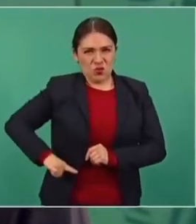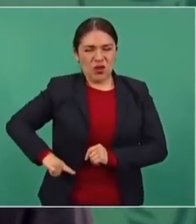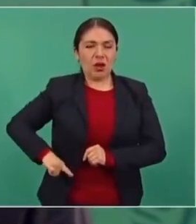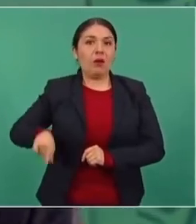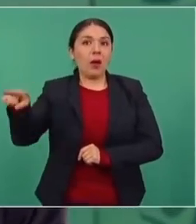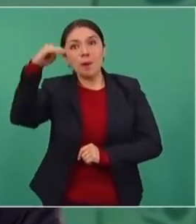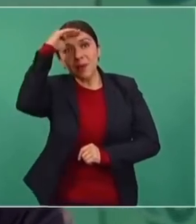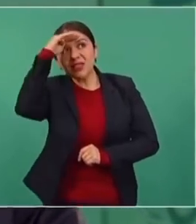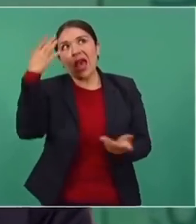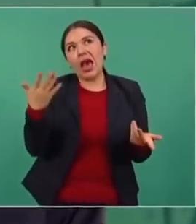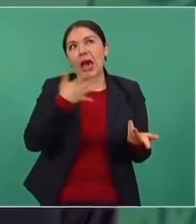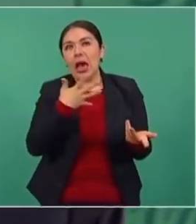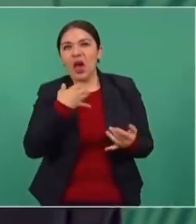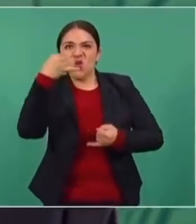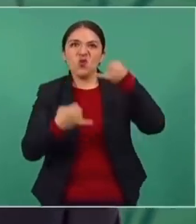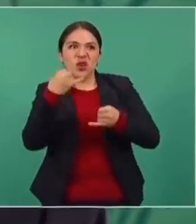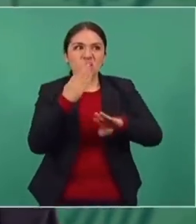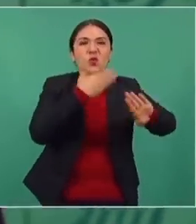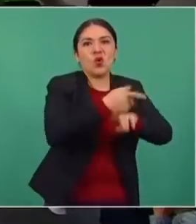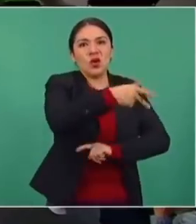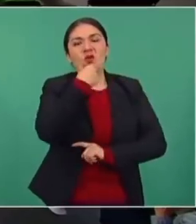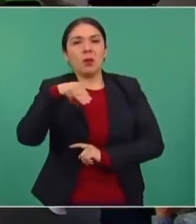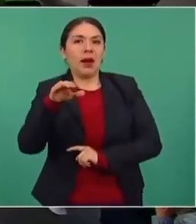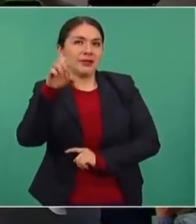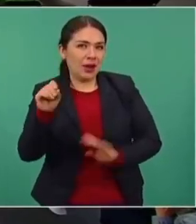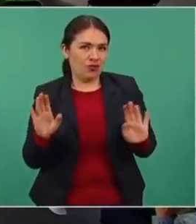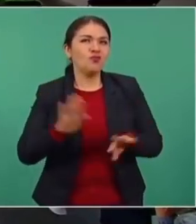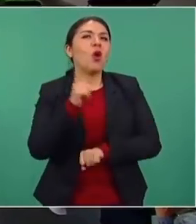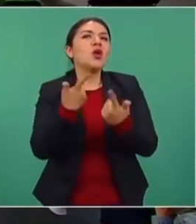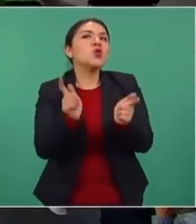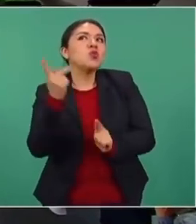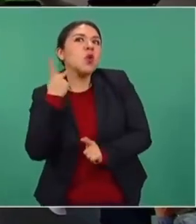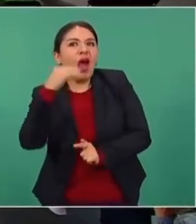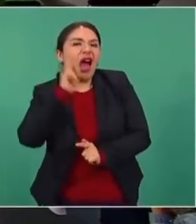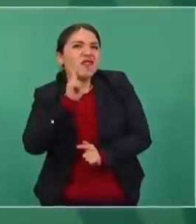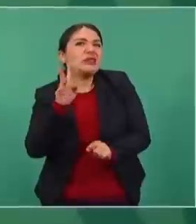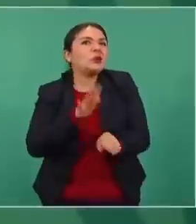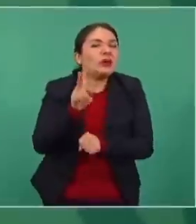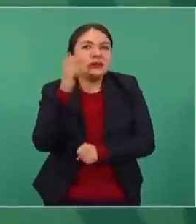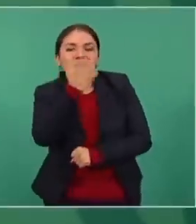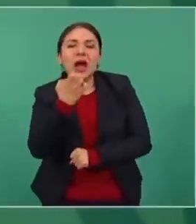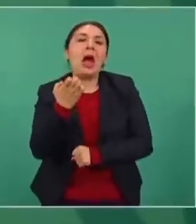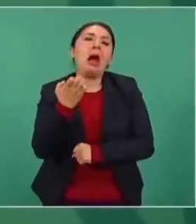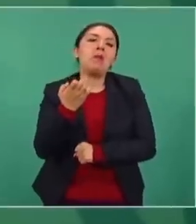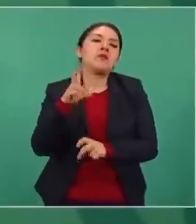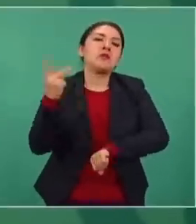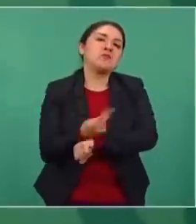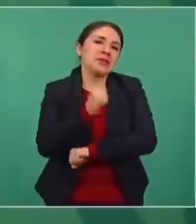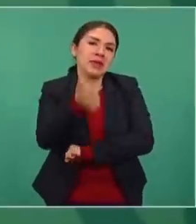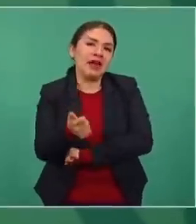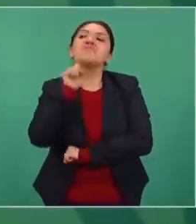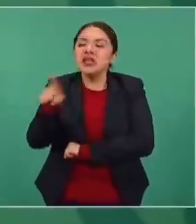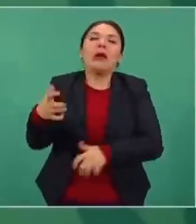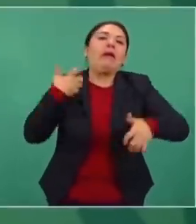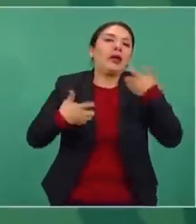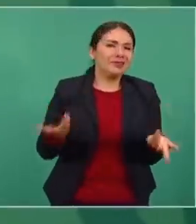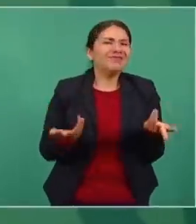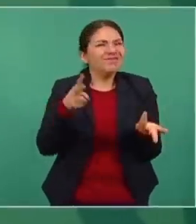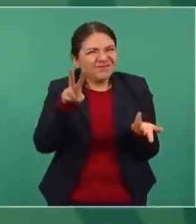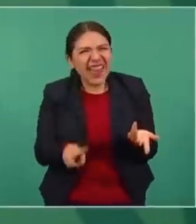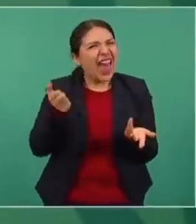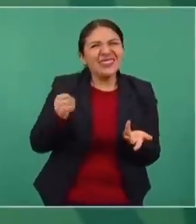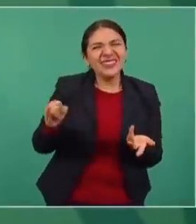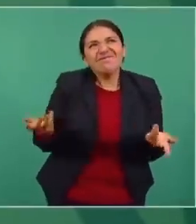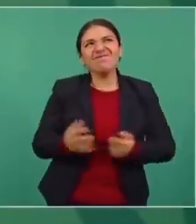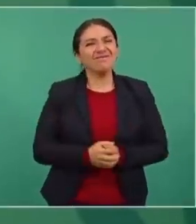le iban a hacer juicios a Marcelo. Sí, sí, a lo mejor estaban esperando eso y se quedaron con las ganas y de todas maneras están enojados. De verdad es